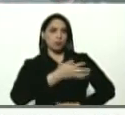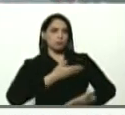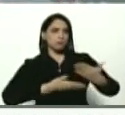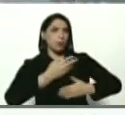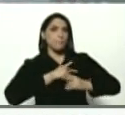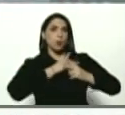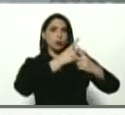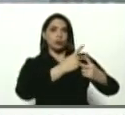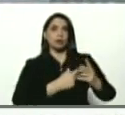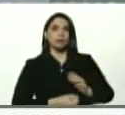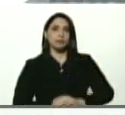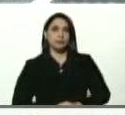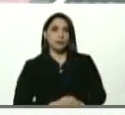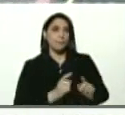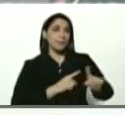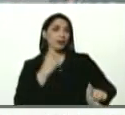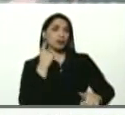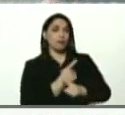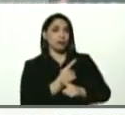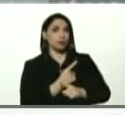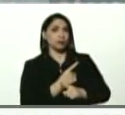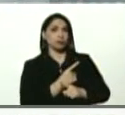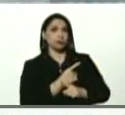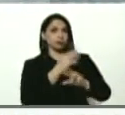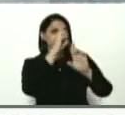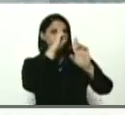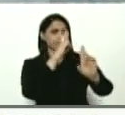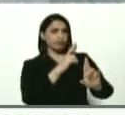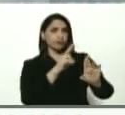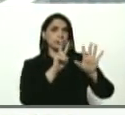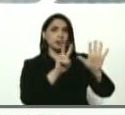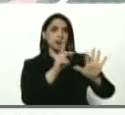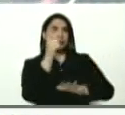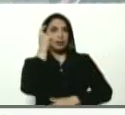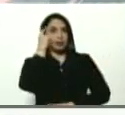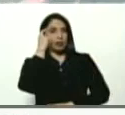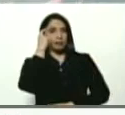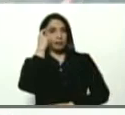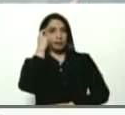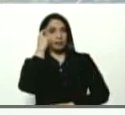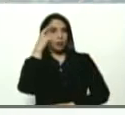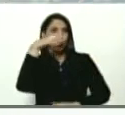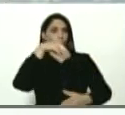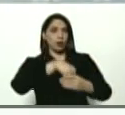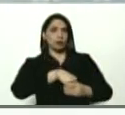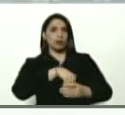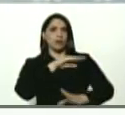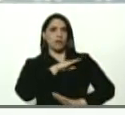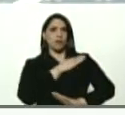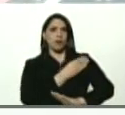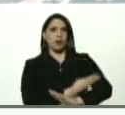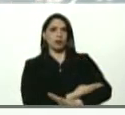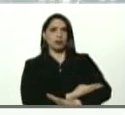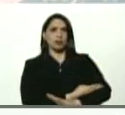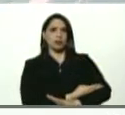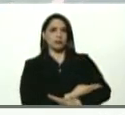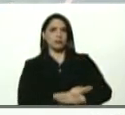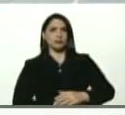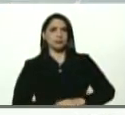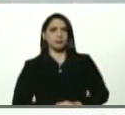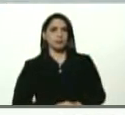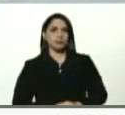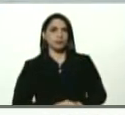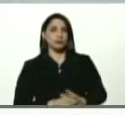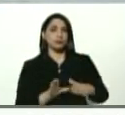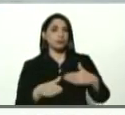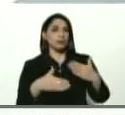voluntaria. Pero debemos cumplir los 7 días de esta cuarentena radical que está corriendo hasta